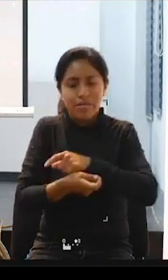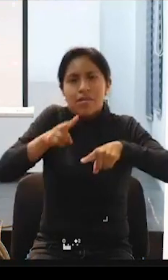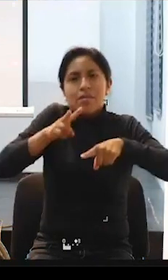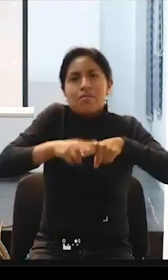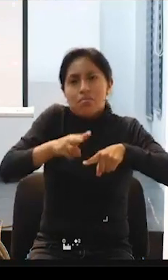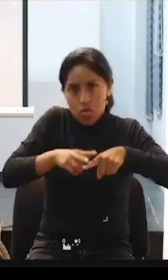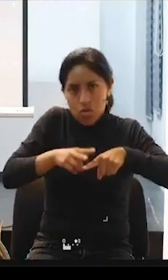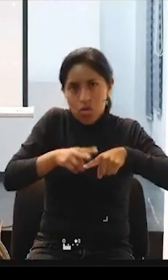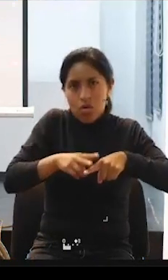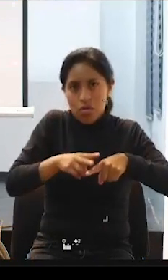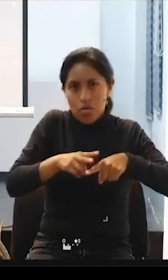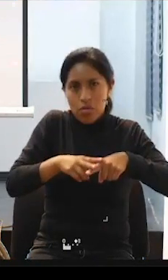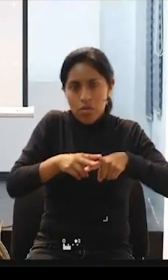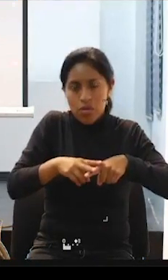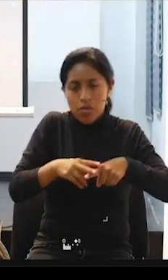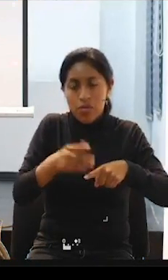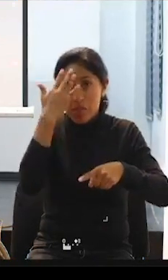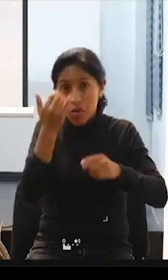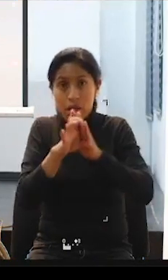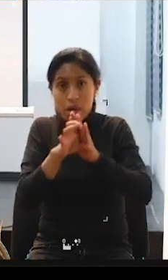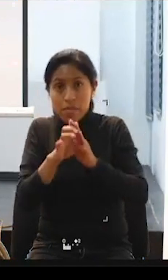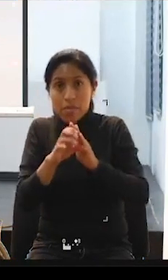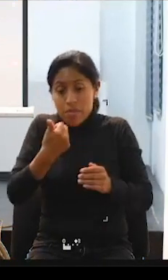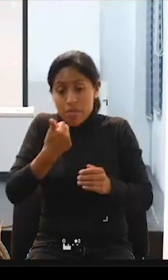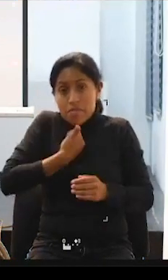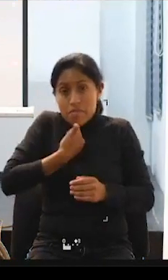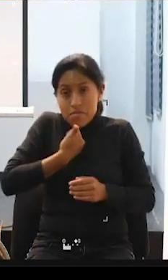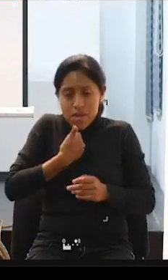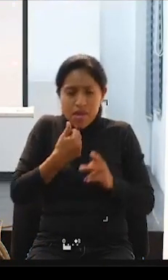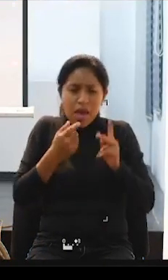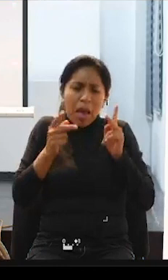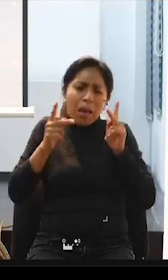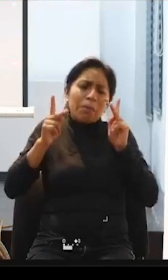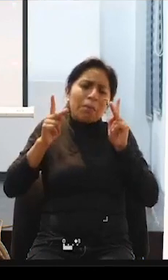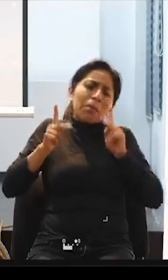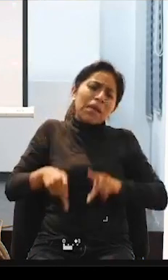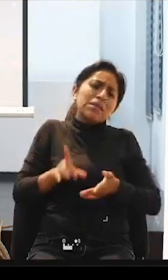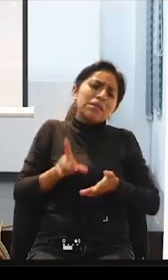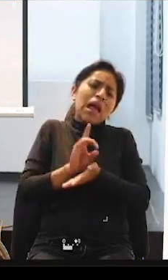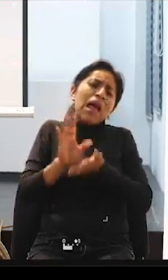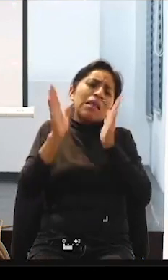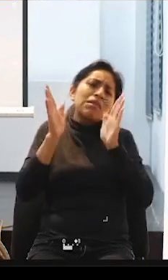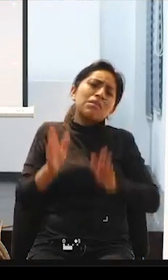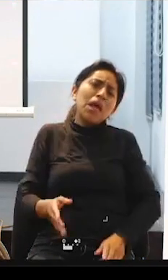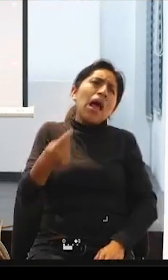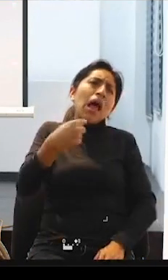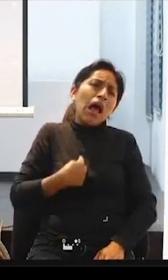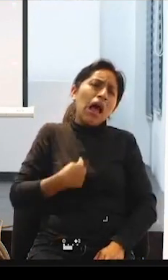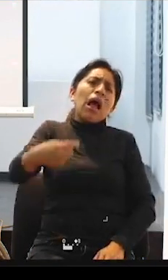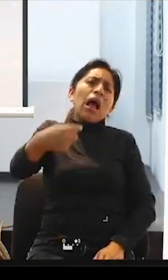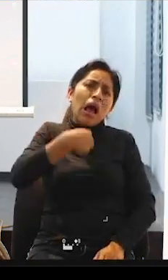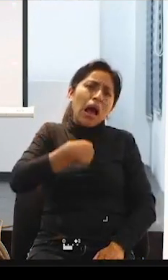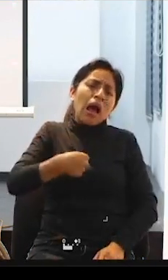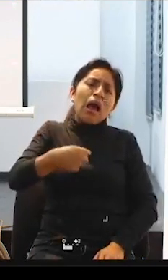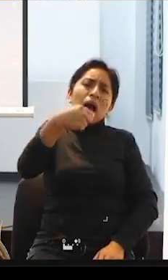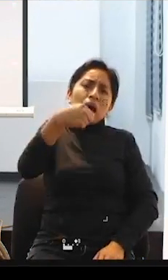tenemos que pensarnos como personas discapacitadas? ¿Por qué siempre somos los otros? ¿Por qué siempre